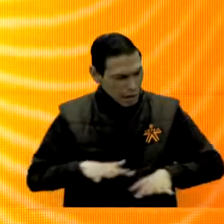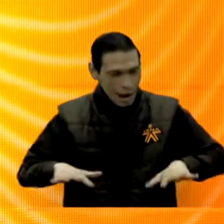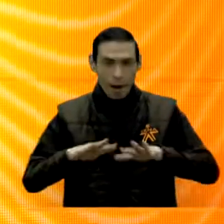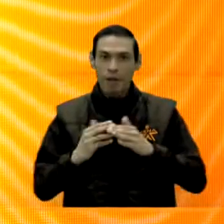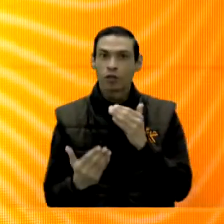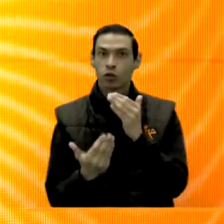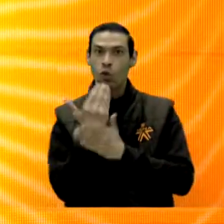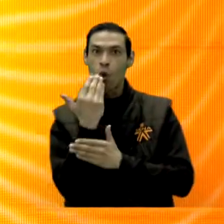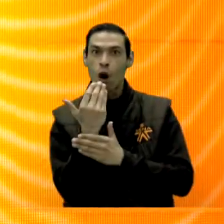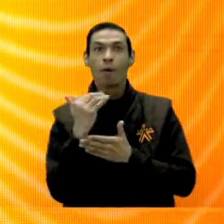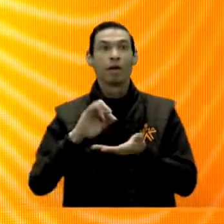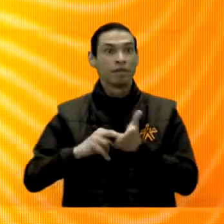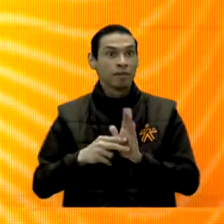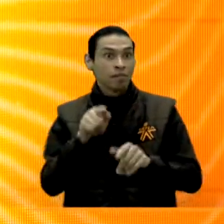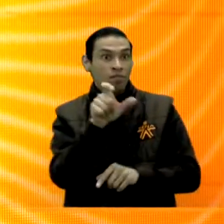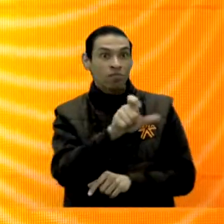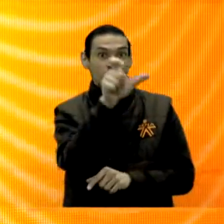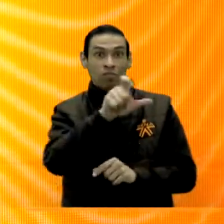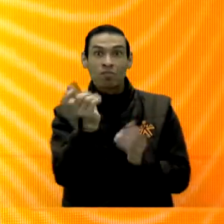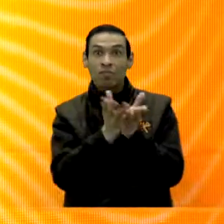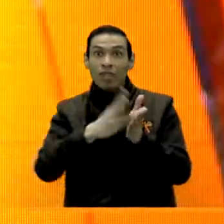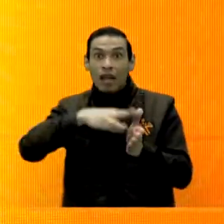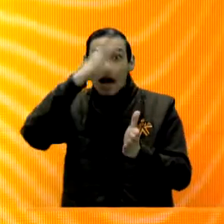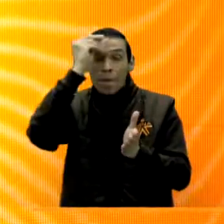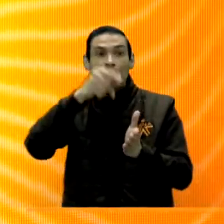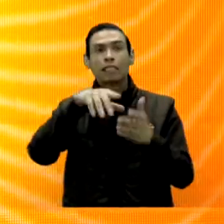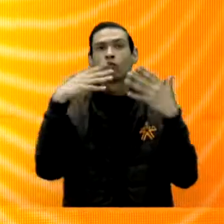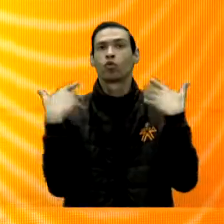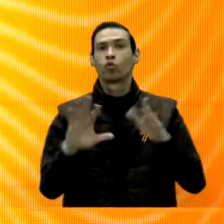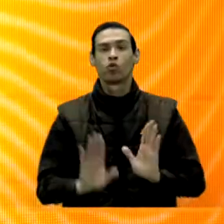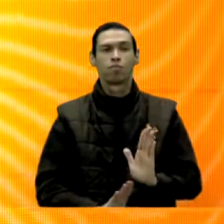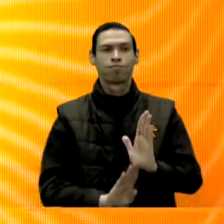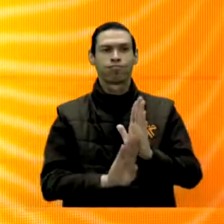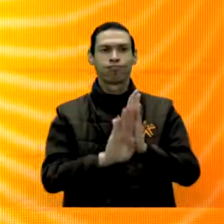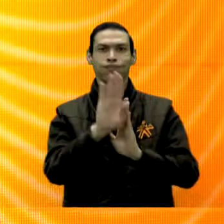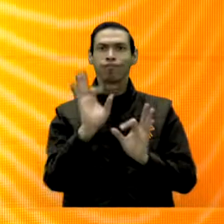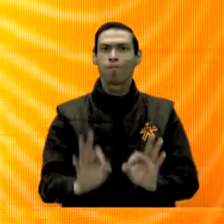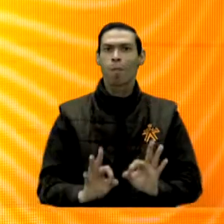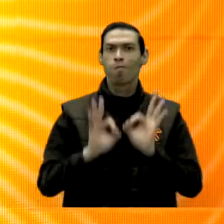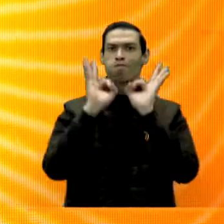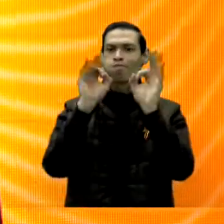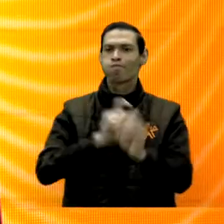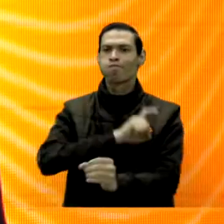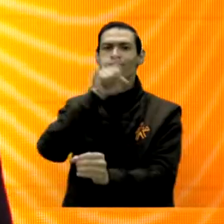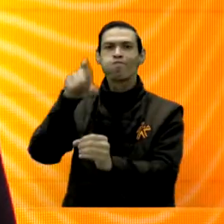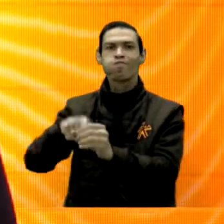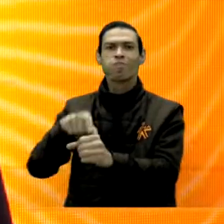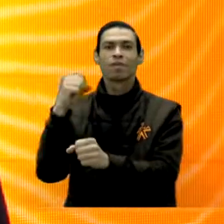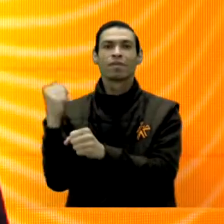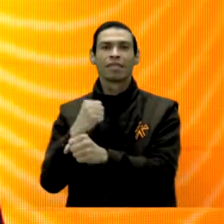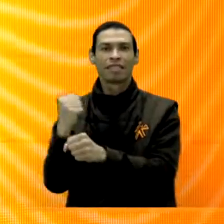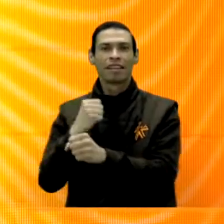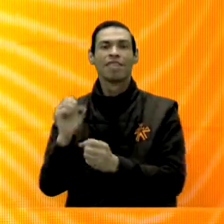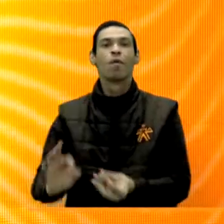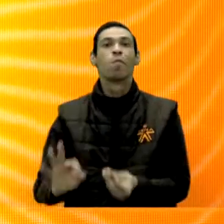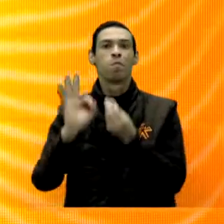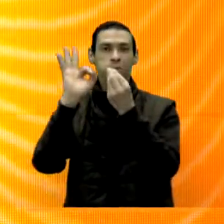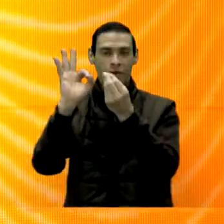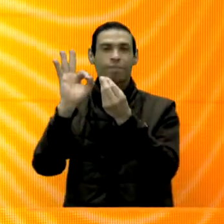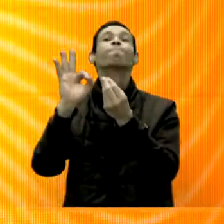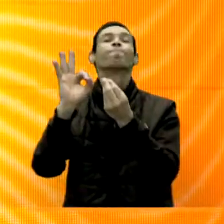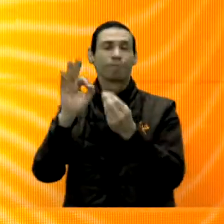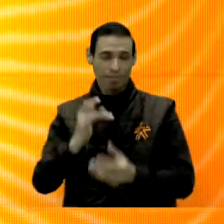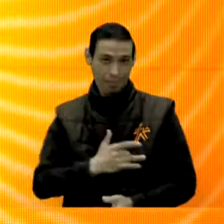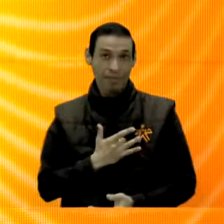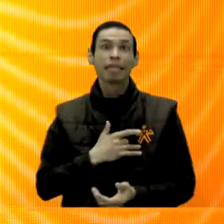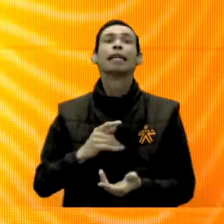esfuerzos, pues cada vez nuestros aprendices van a ser más estratégicos para estas empresas y así lo sentimos. Porque si no fuera así, no tendríamos la